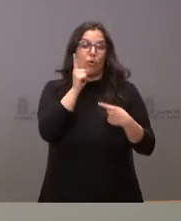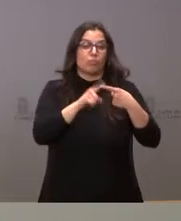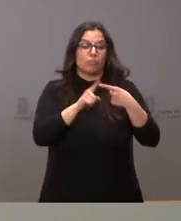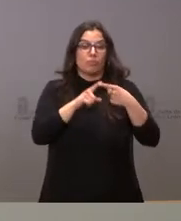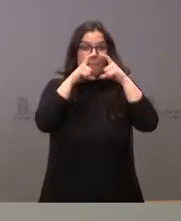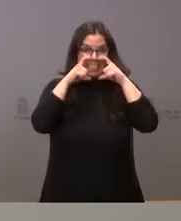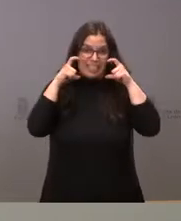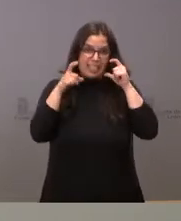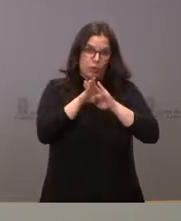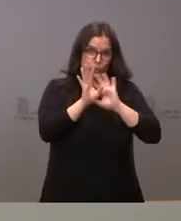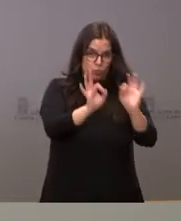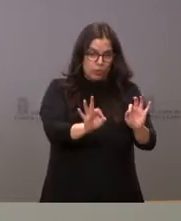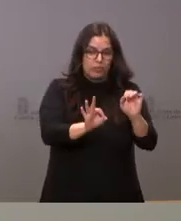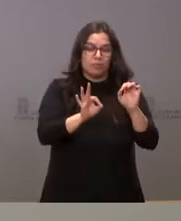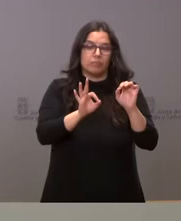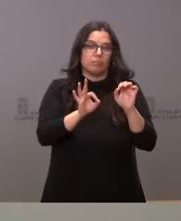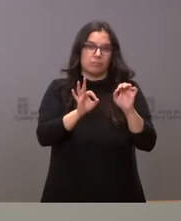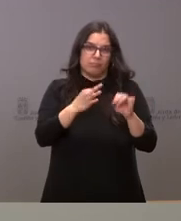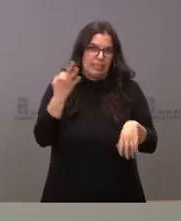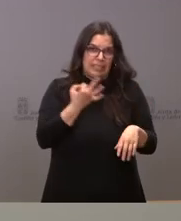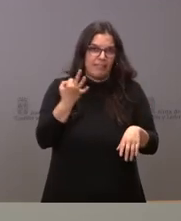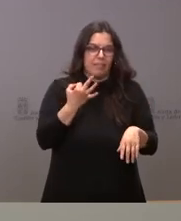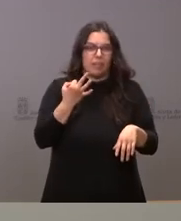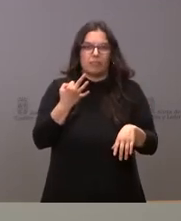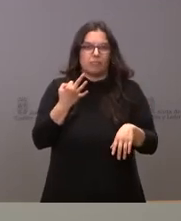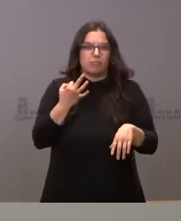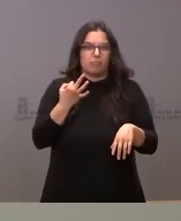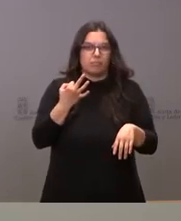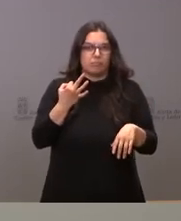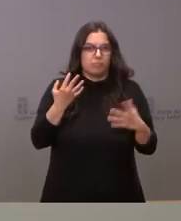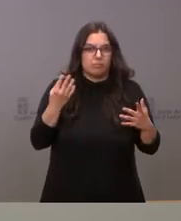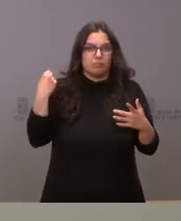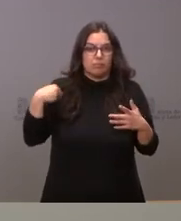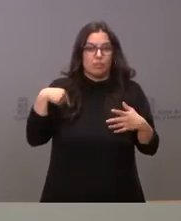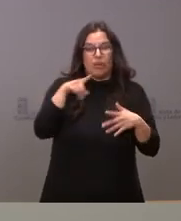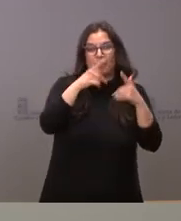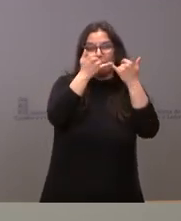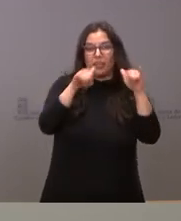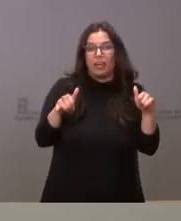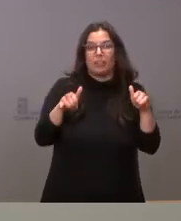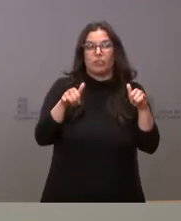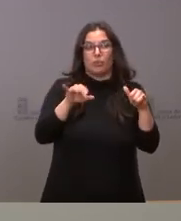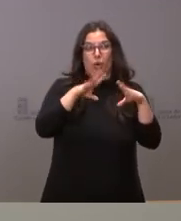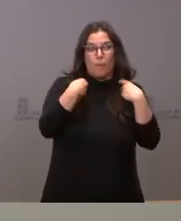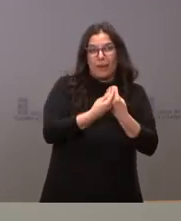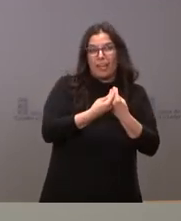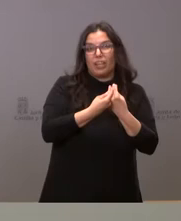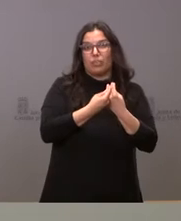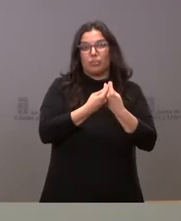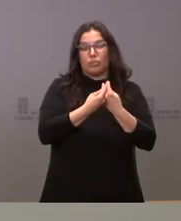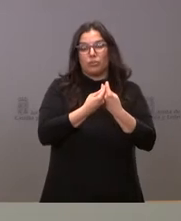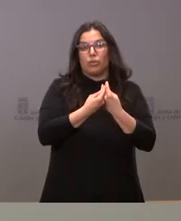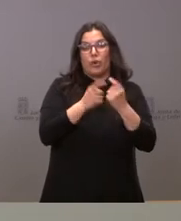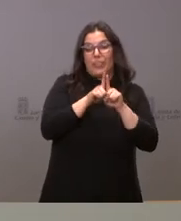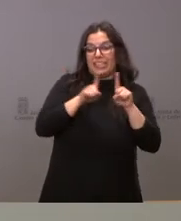el uso de mascarilla, que sigue siendo necesaria en la medida en que, en estos acontecimientos, con el 100% de aforo, no se puede